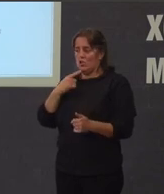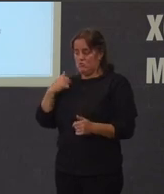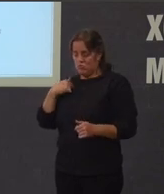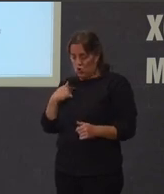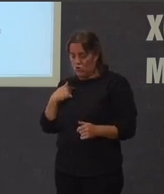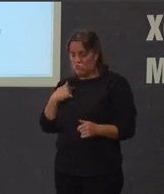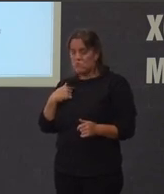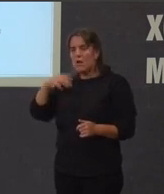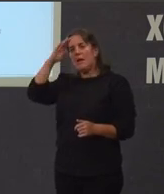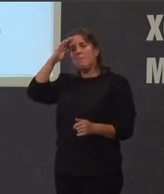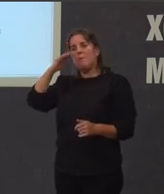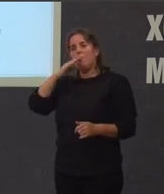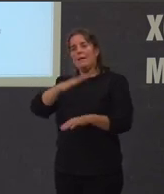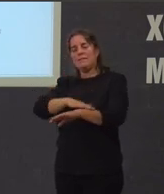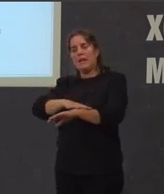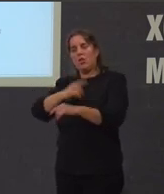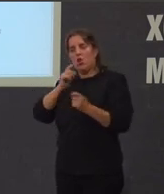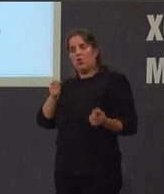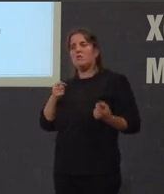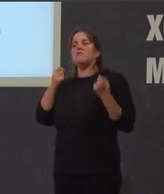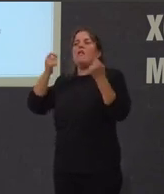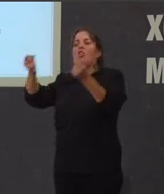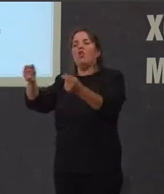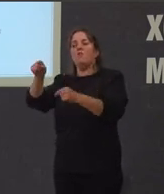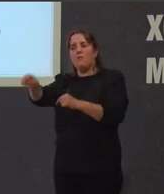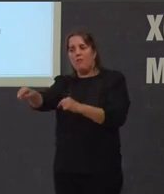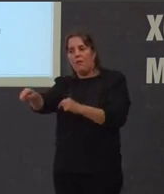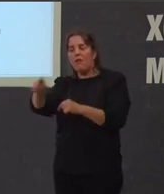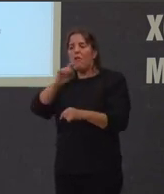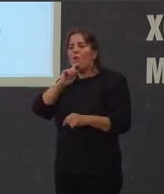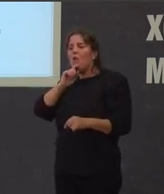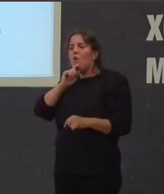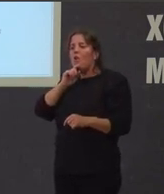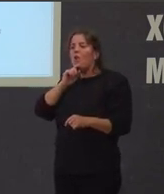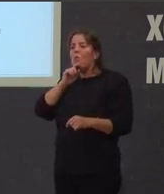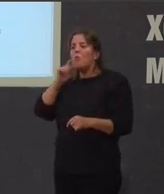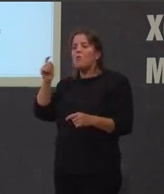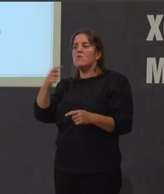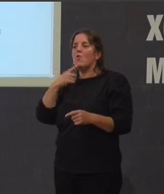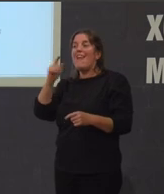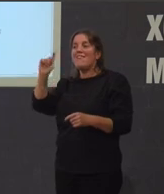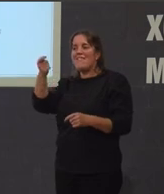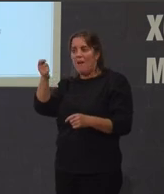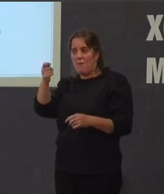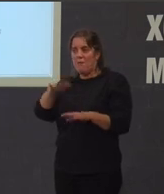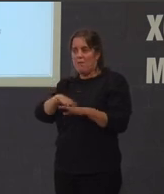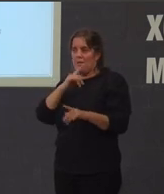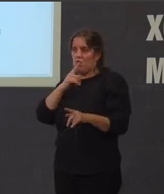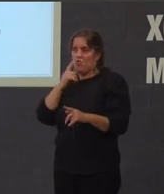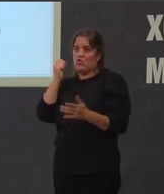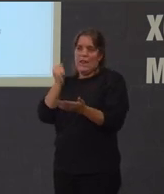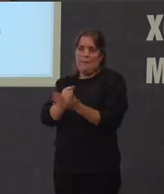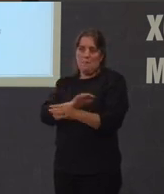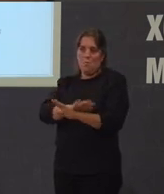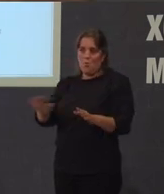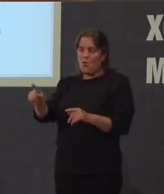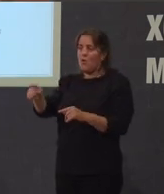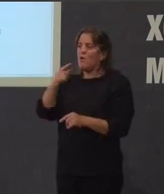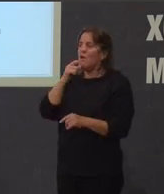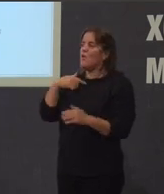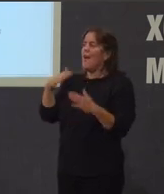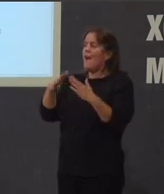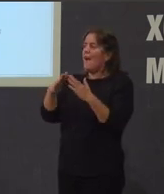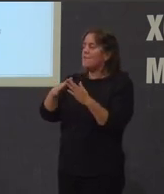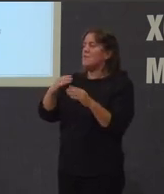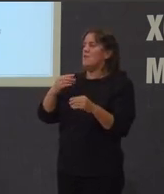como papá Estado doucha ti a través do feito simbólico potente dunha Chave un lugar no que vivir un fogar